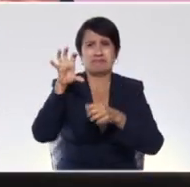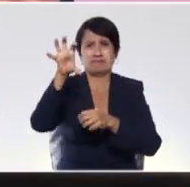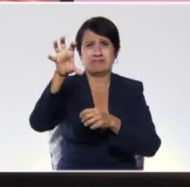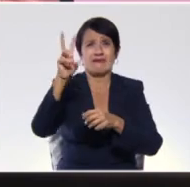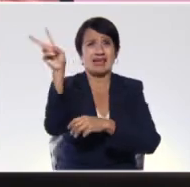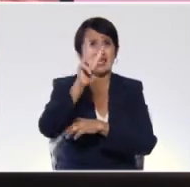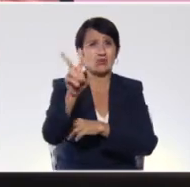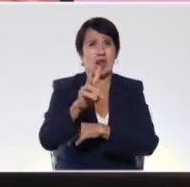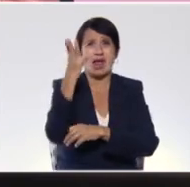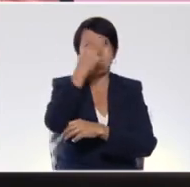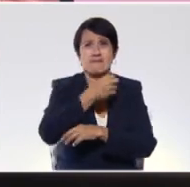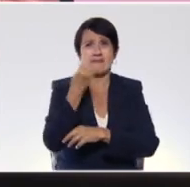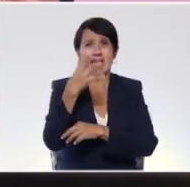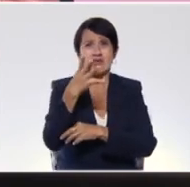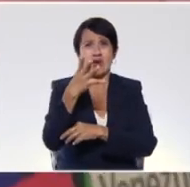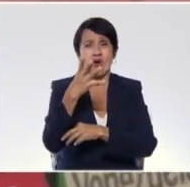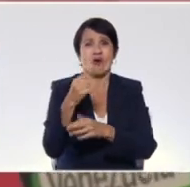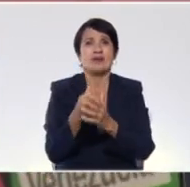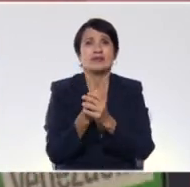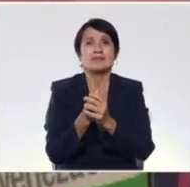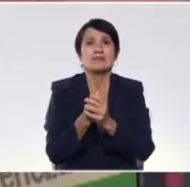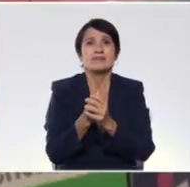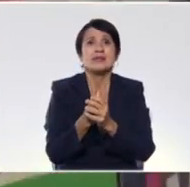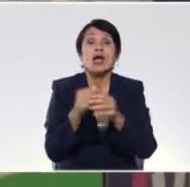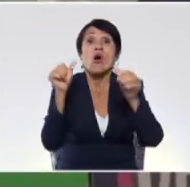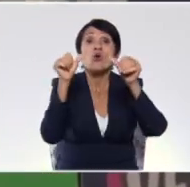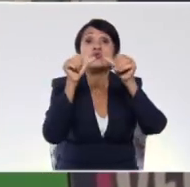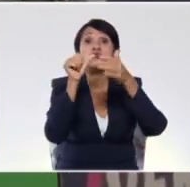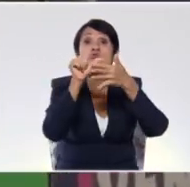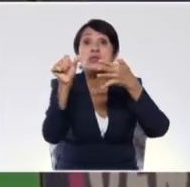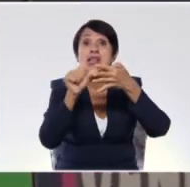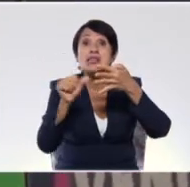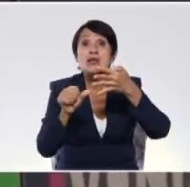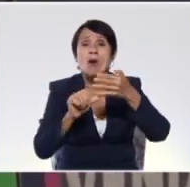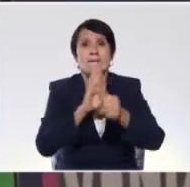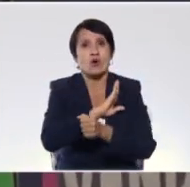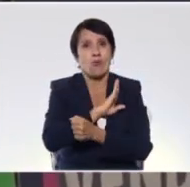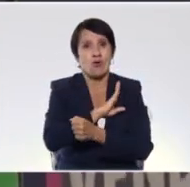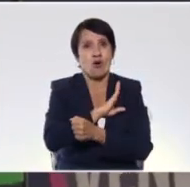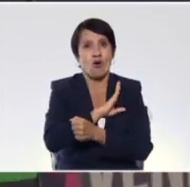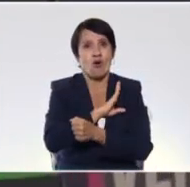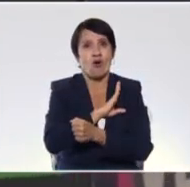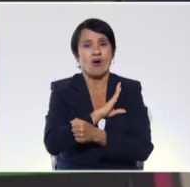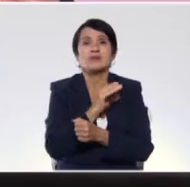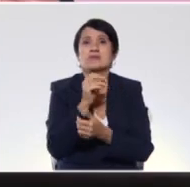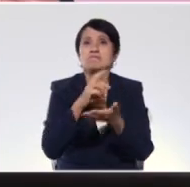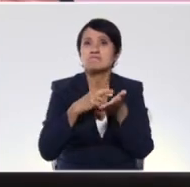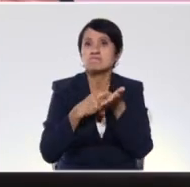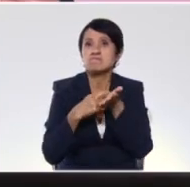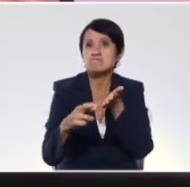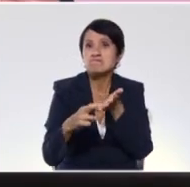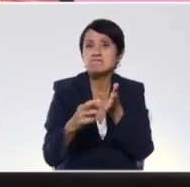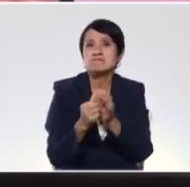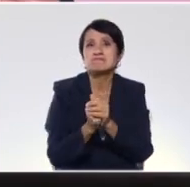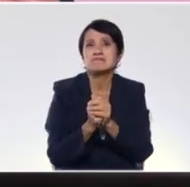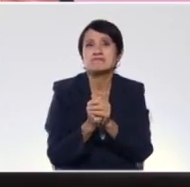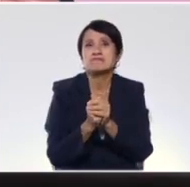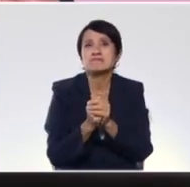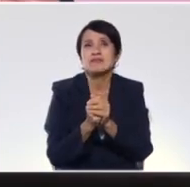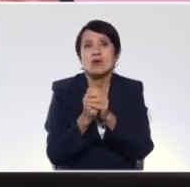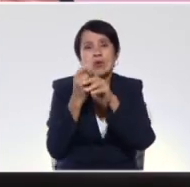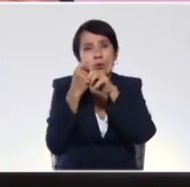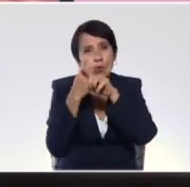¡Venezuela! Exactamente. ¿Y es un sustantivo? Propio. Correcto. Y aquí tenemos